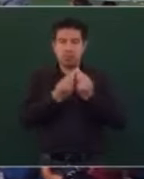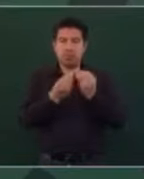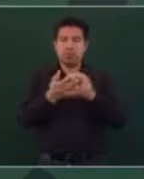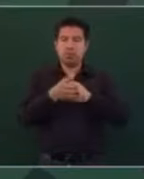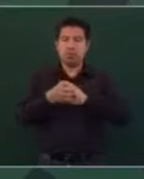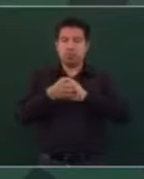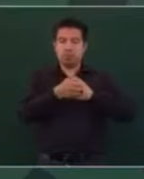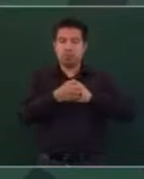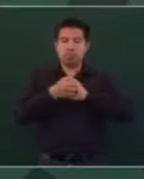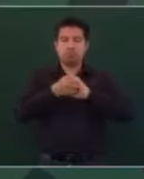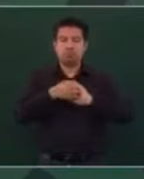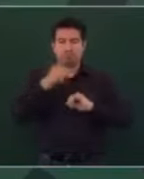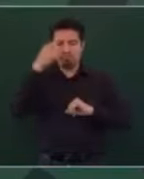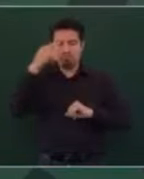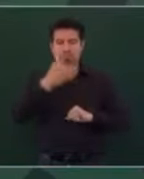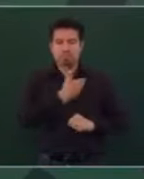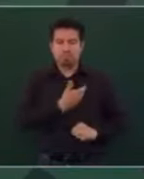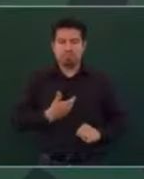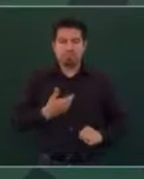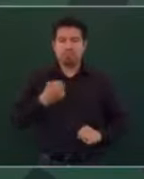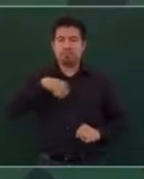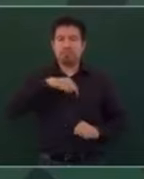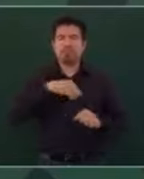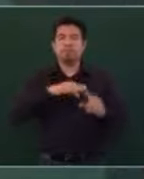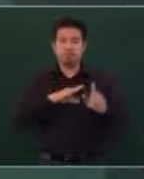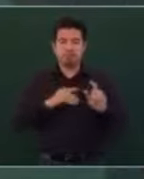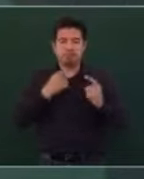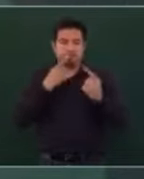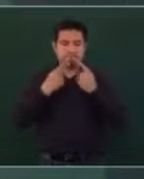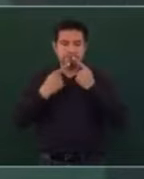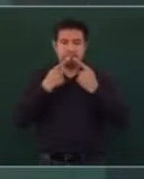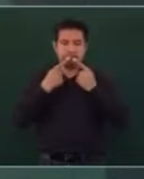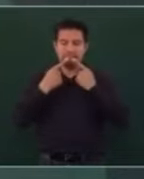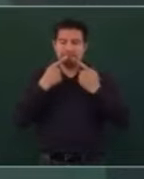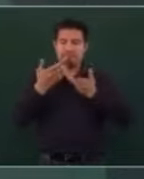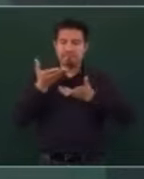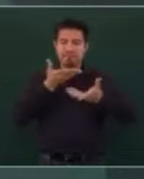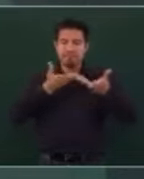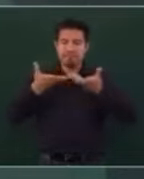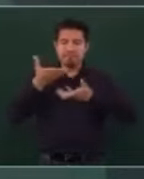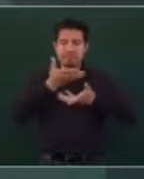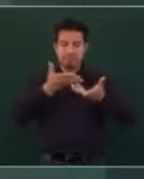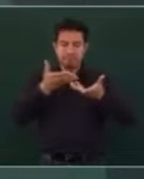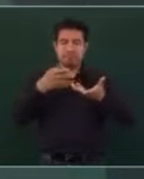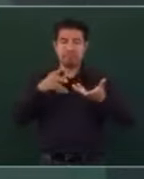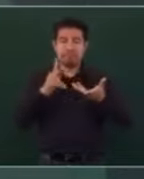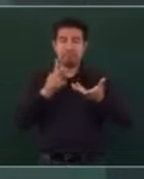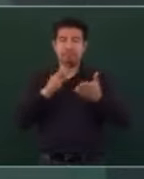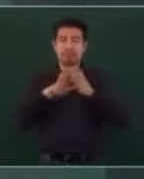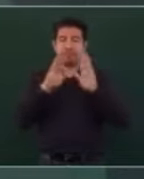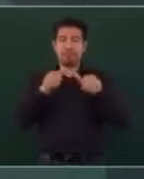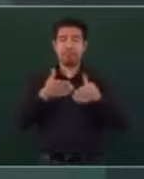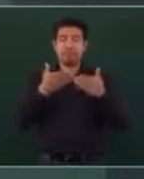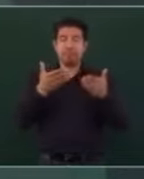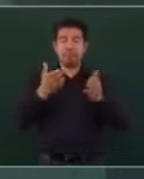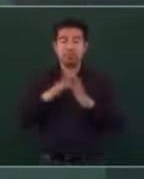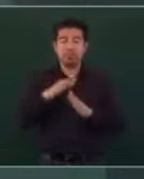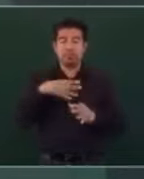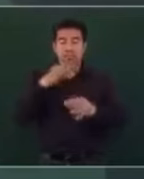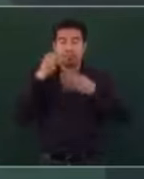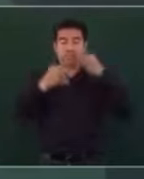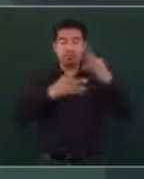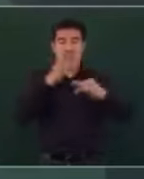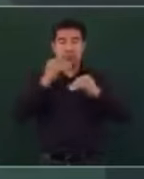camino a esta discusión. Pero, como decía, la buena noticia es que hemos